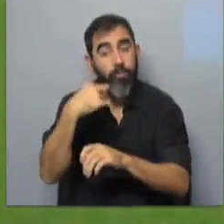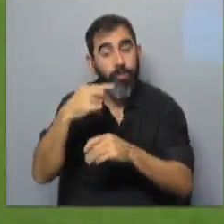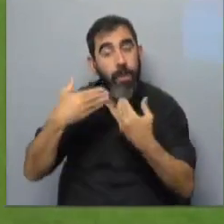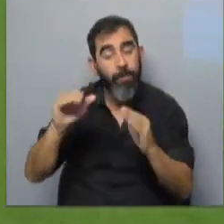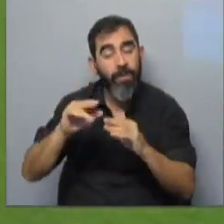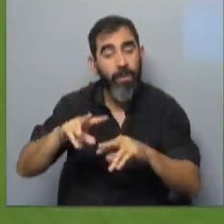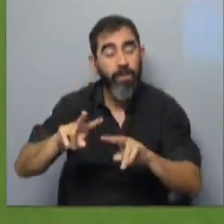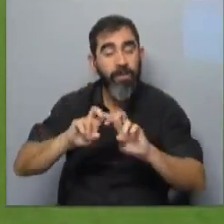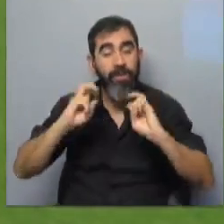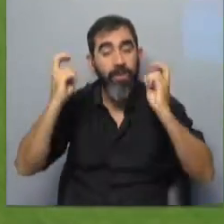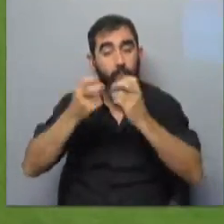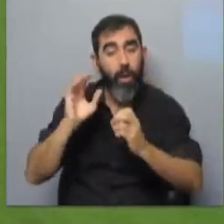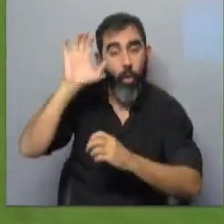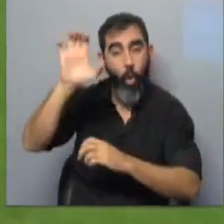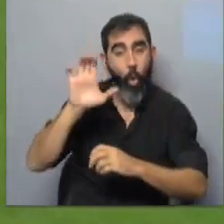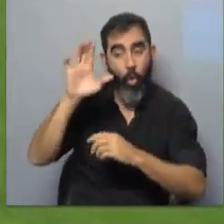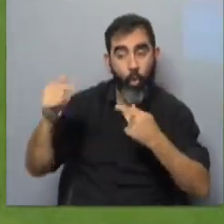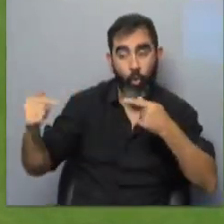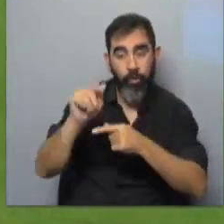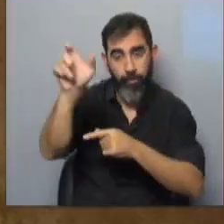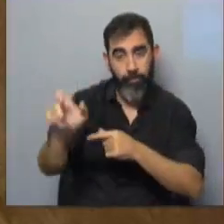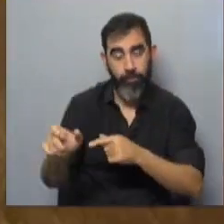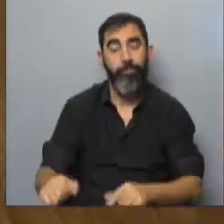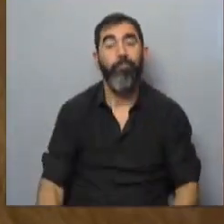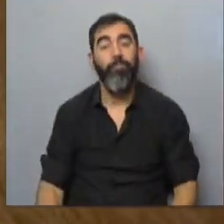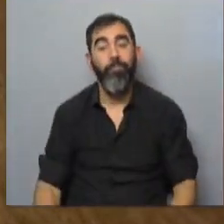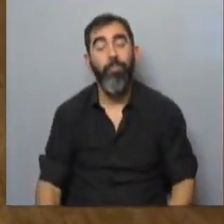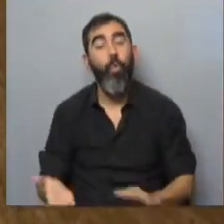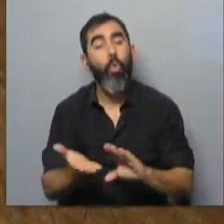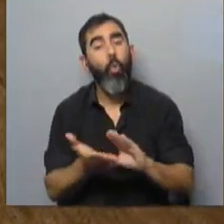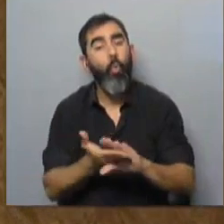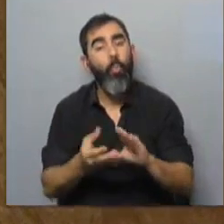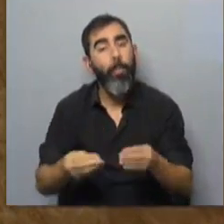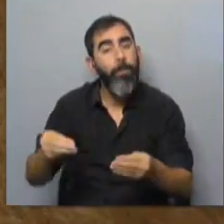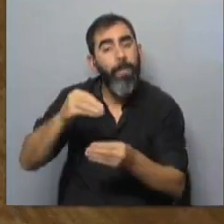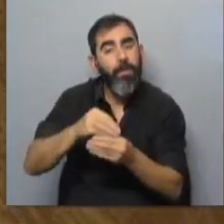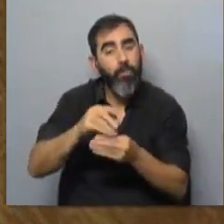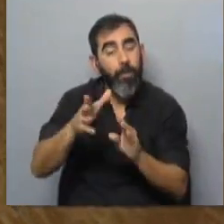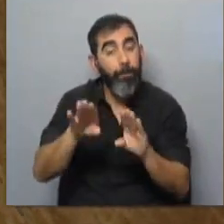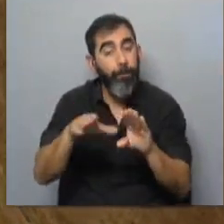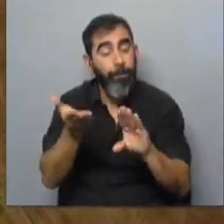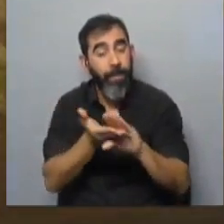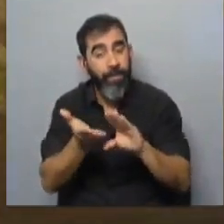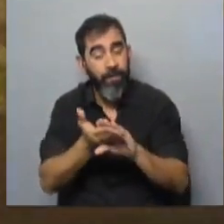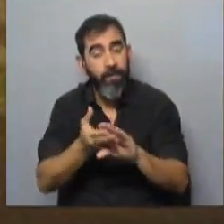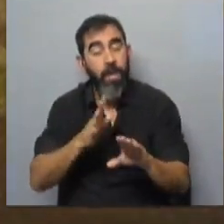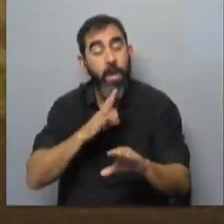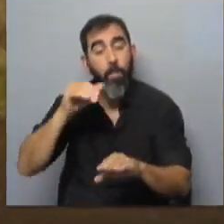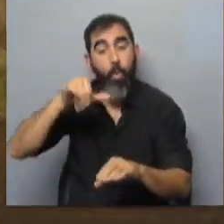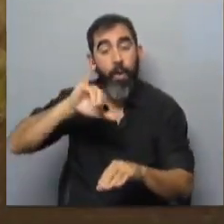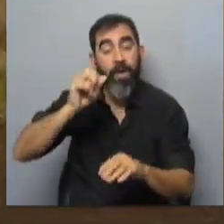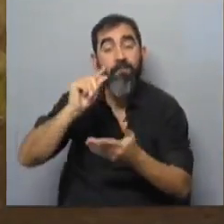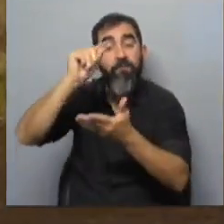el inicio de un tribunal de honor contra Moreira. Los documentos agregados en ese expediente muestran que Moreira